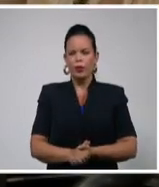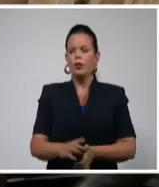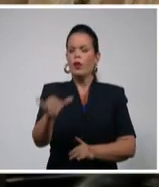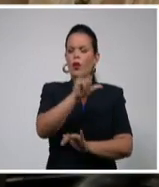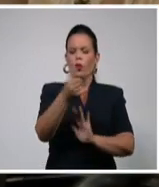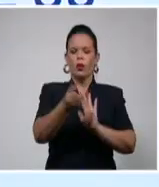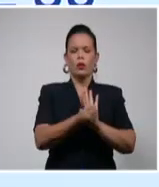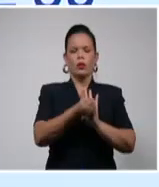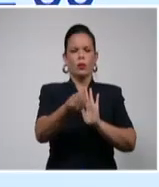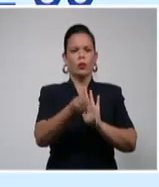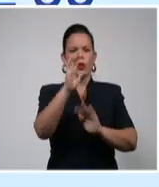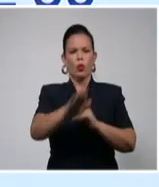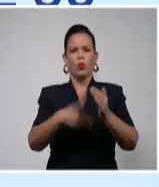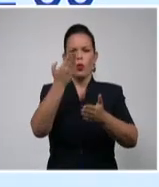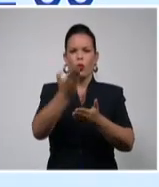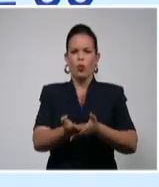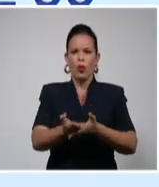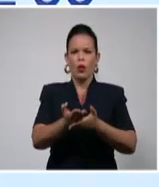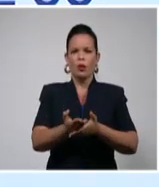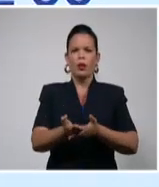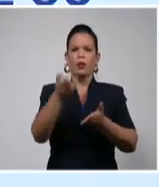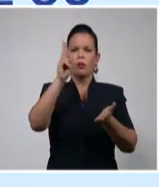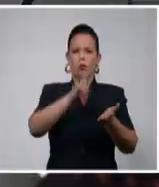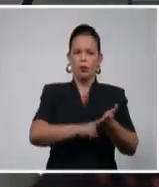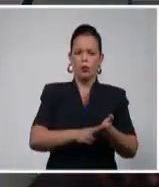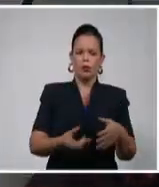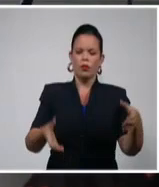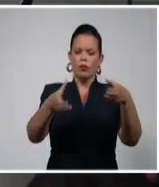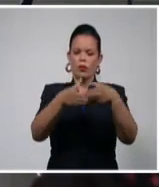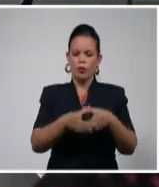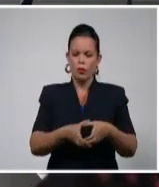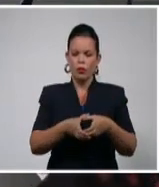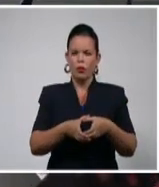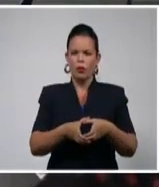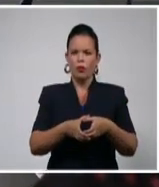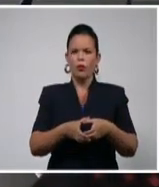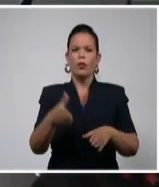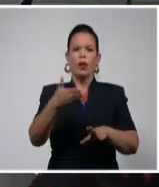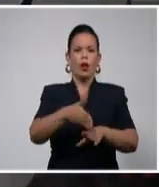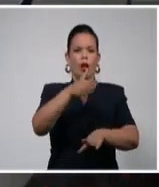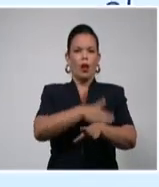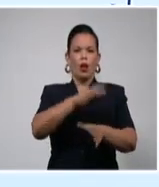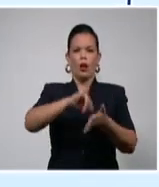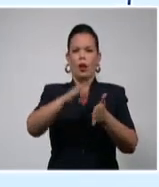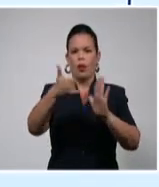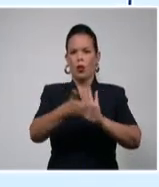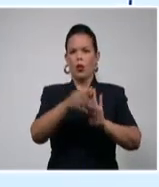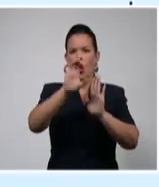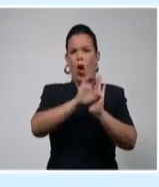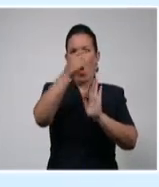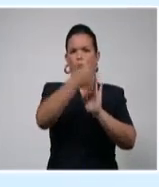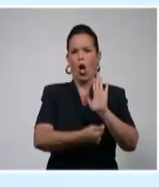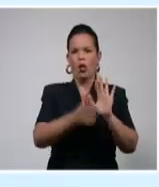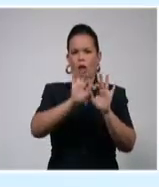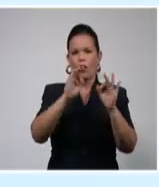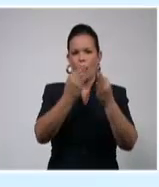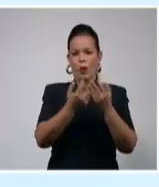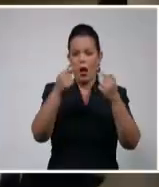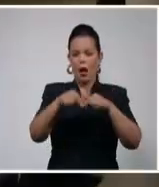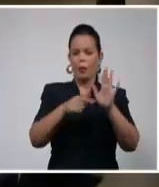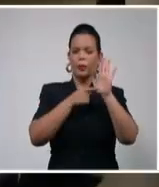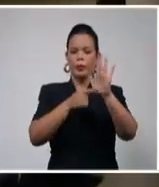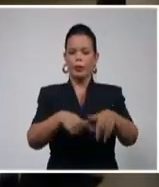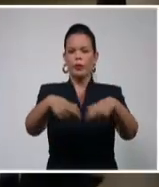propuesta de integrantes de la Comisión que presentará el anteproyecto del Código de las Familias a la Asamblea Nacional del Poder Popular